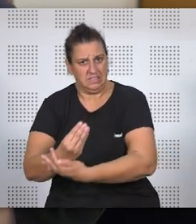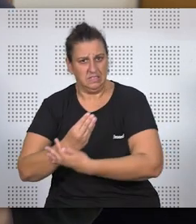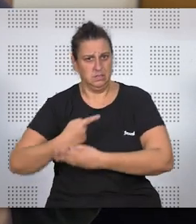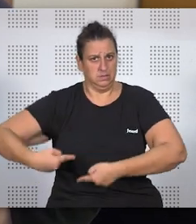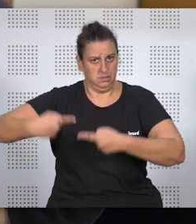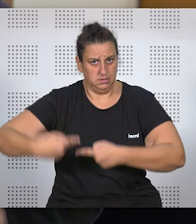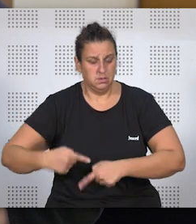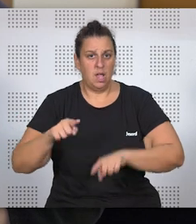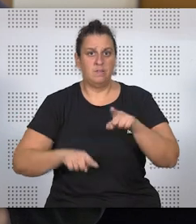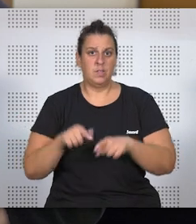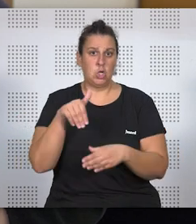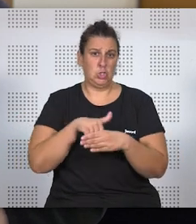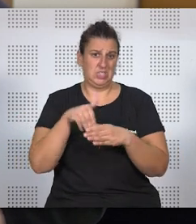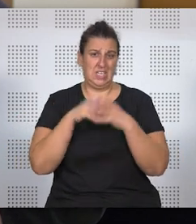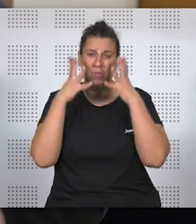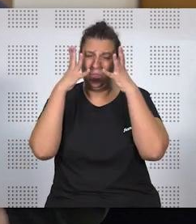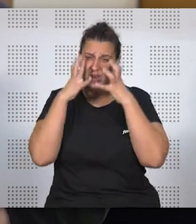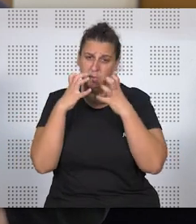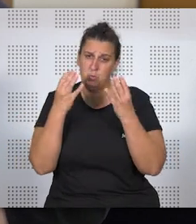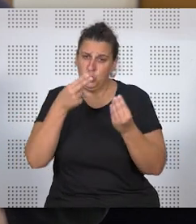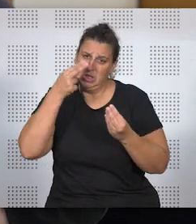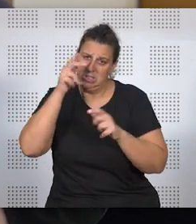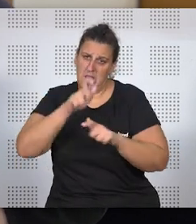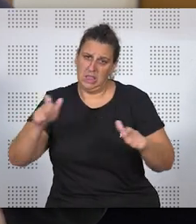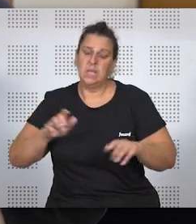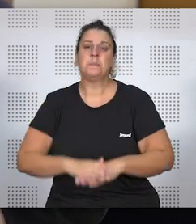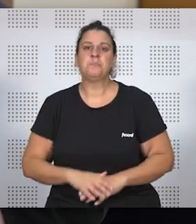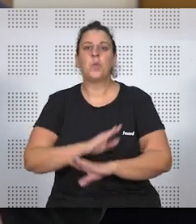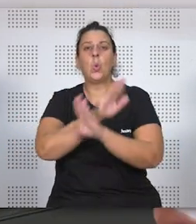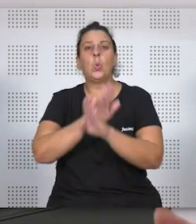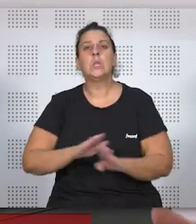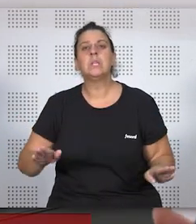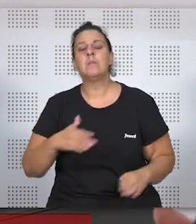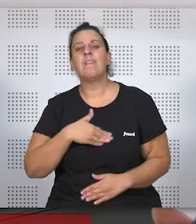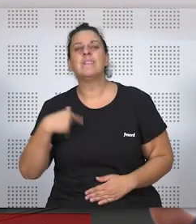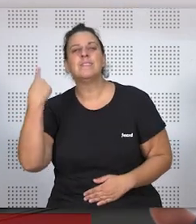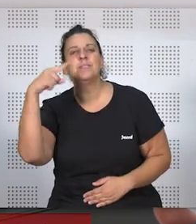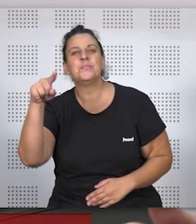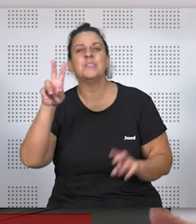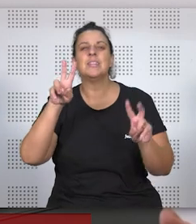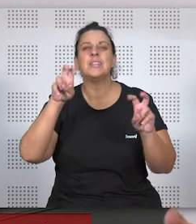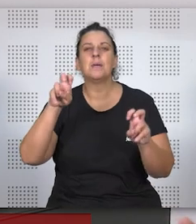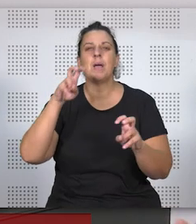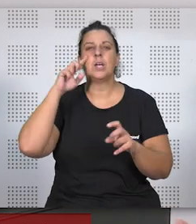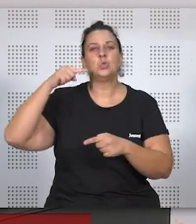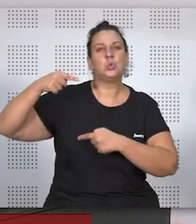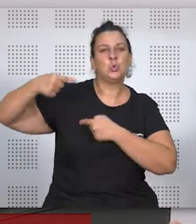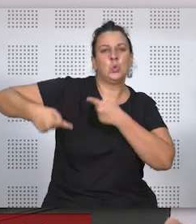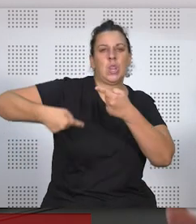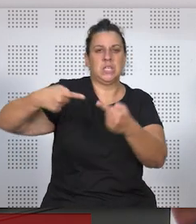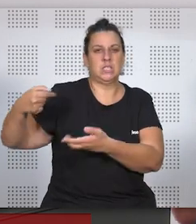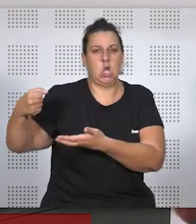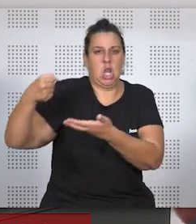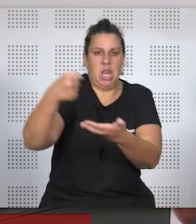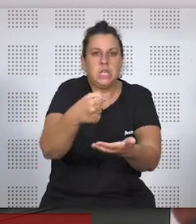sé, da para un contenido melodramático de muchísimo interés. Y por último, queríamos acercarnos al mundo de las sucesiones, saber en qué